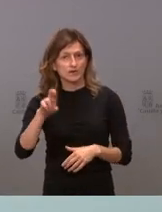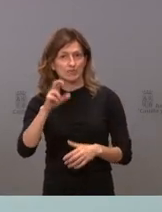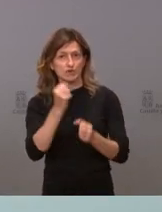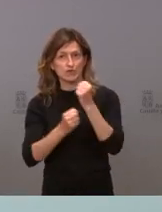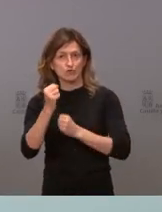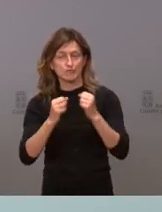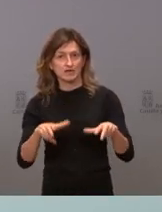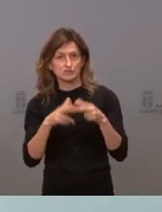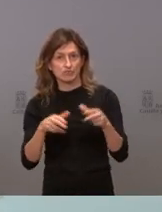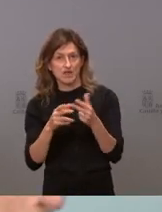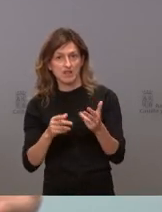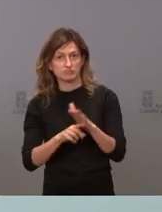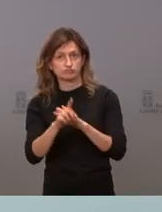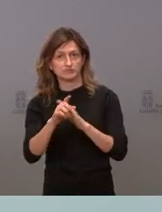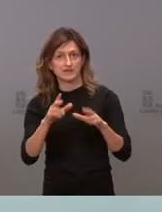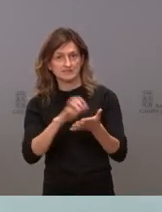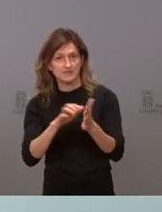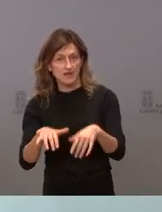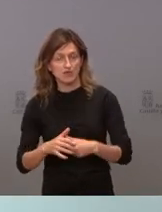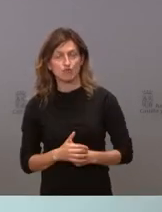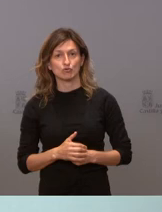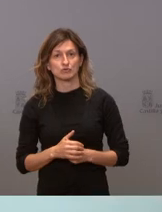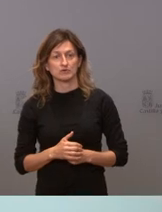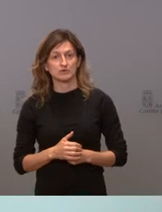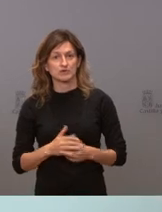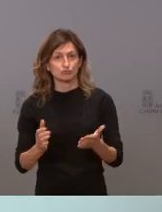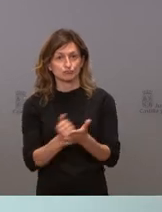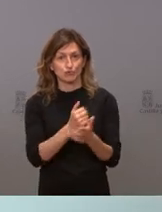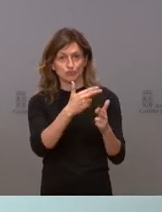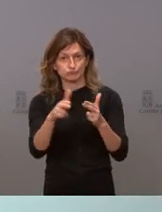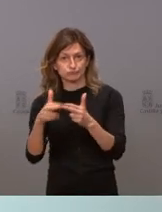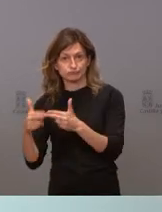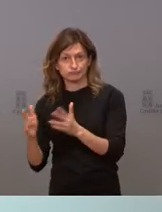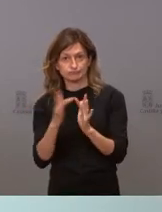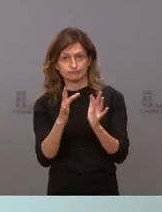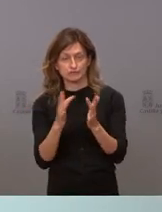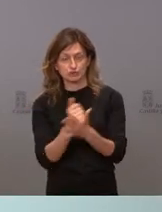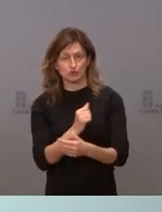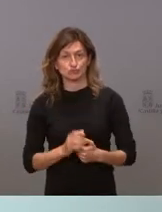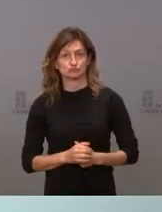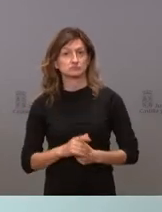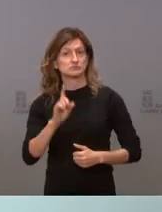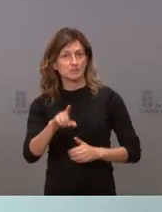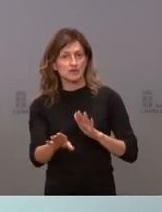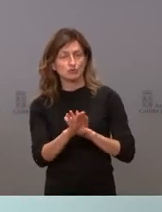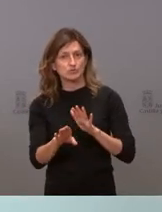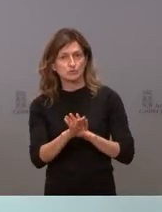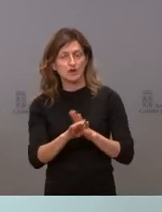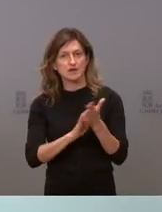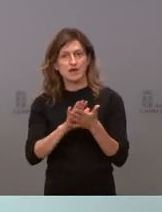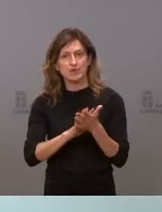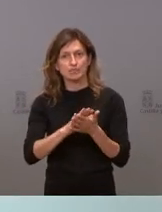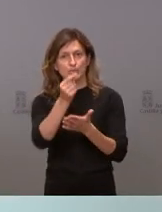y social de Castilla y León con prácticamente todo el arco parlamentario. Y vamos a seguir hablando de